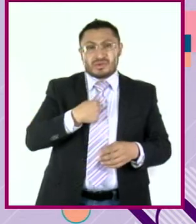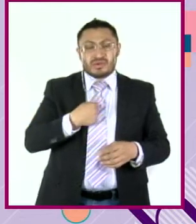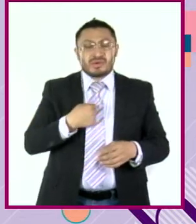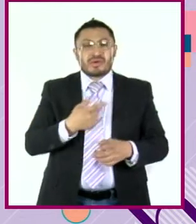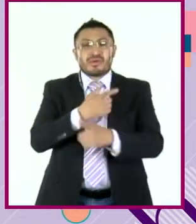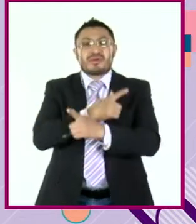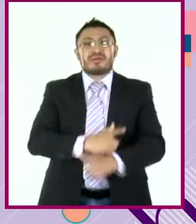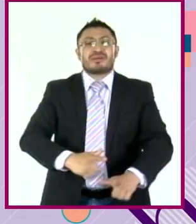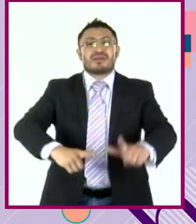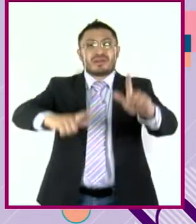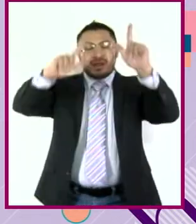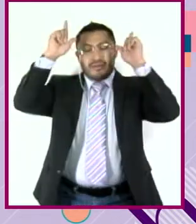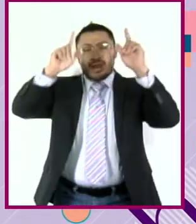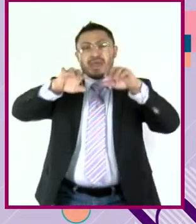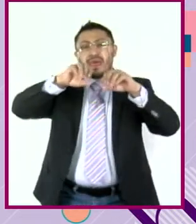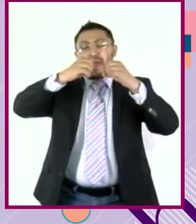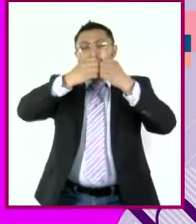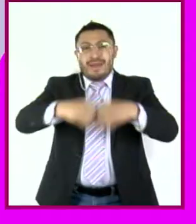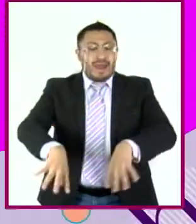aunque me escueza.